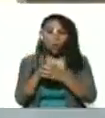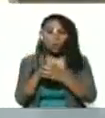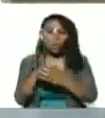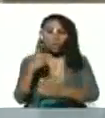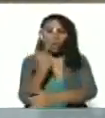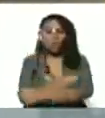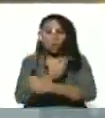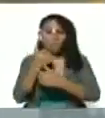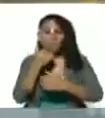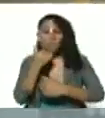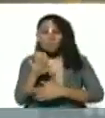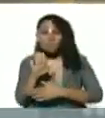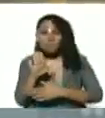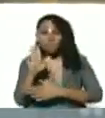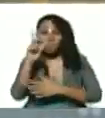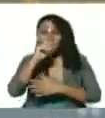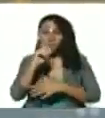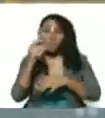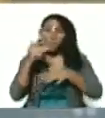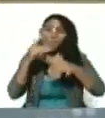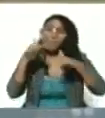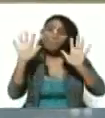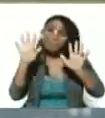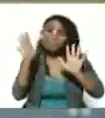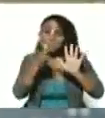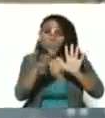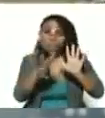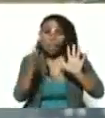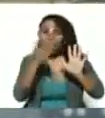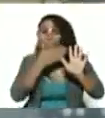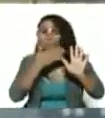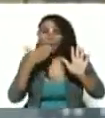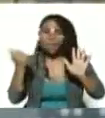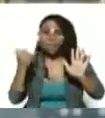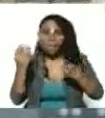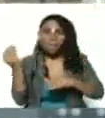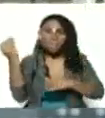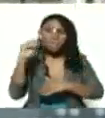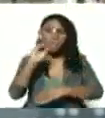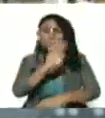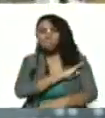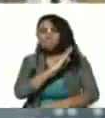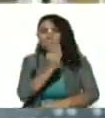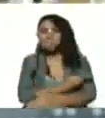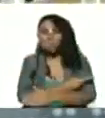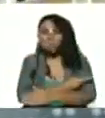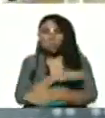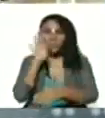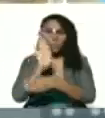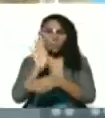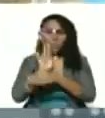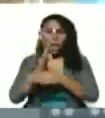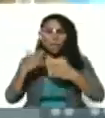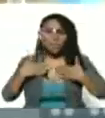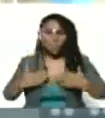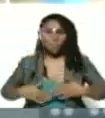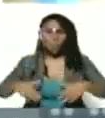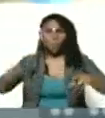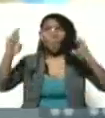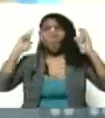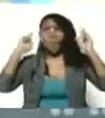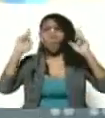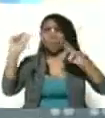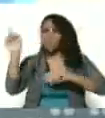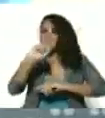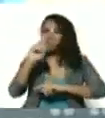probablemente el próximo año serán mejores más poderosa protegerán al cuerpo ojalá de que no se